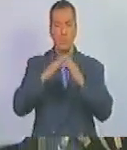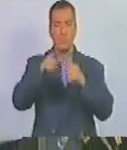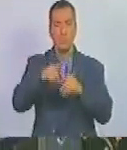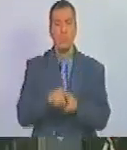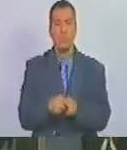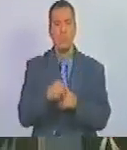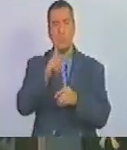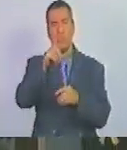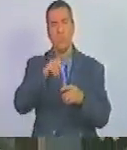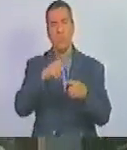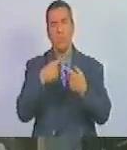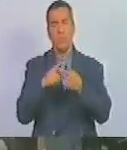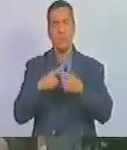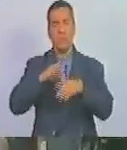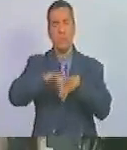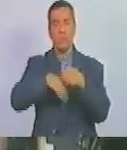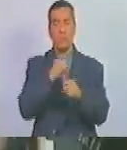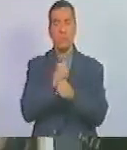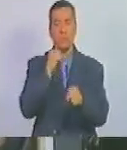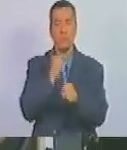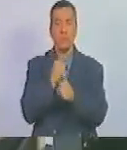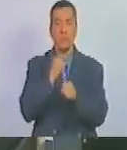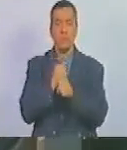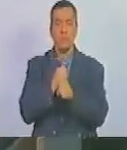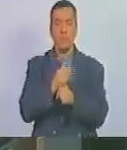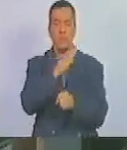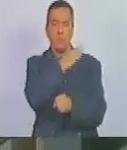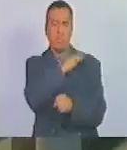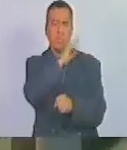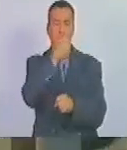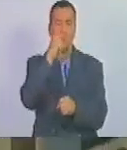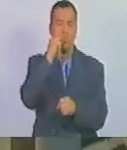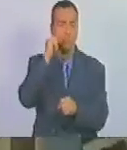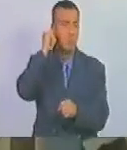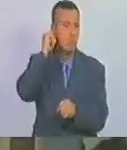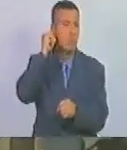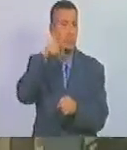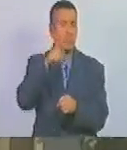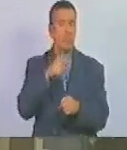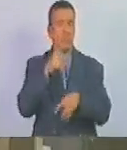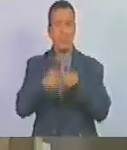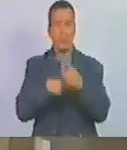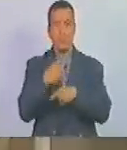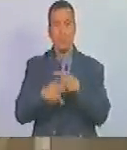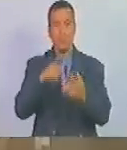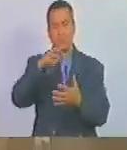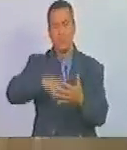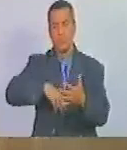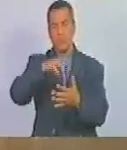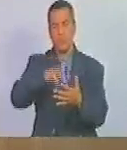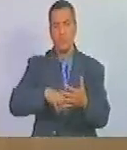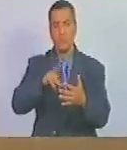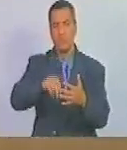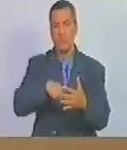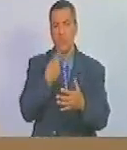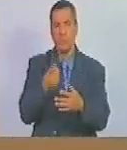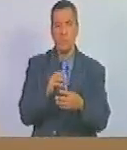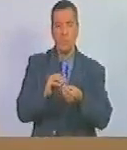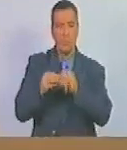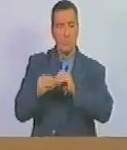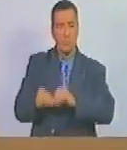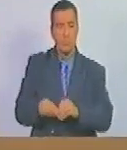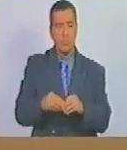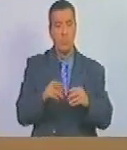entre una y otra jornada de trabajo la patrona o el patrono de la unidad de producción agrícola no podrá efectuar